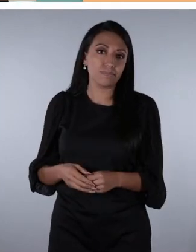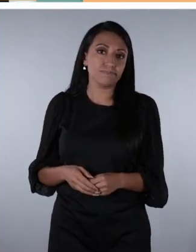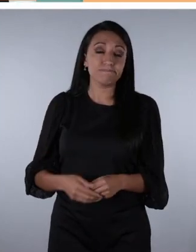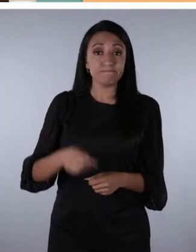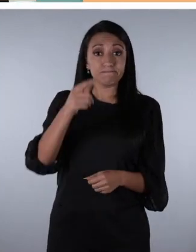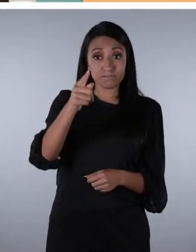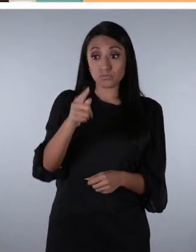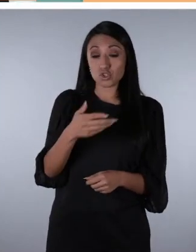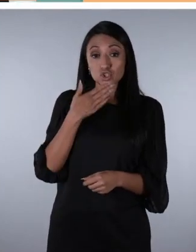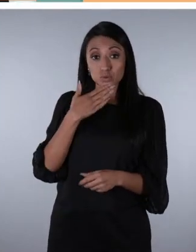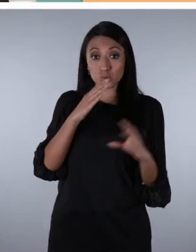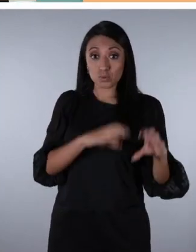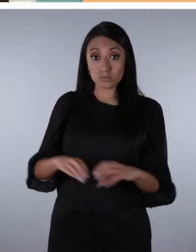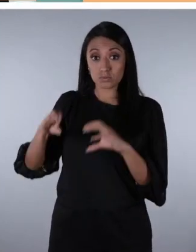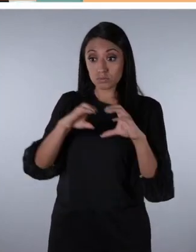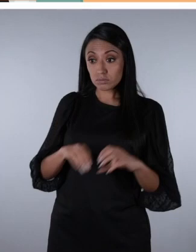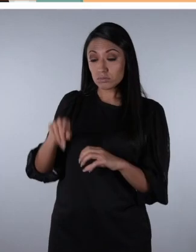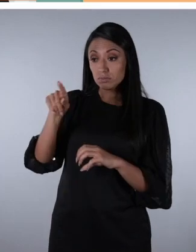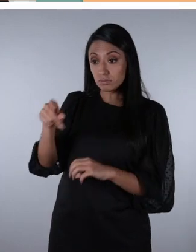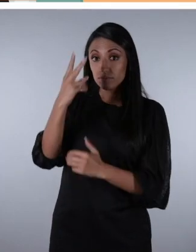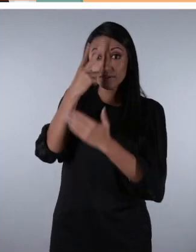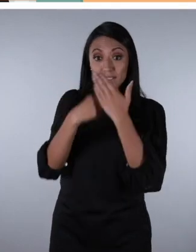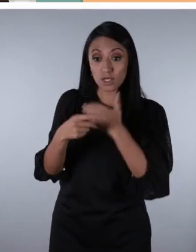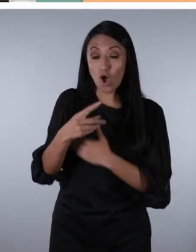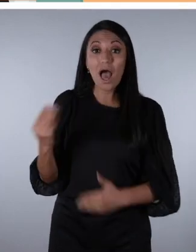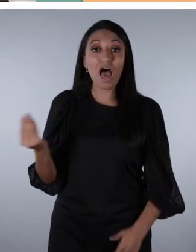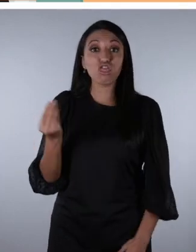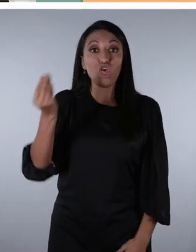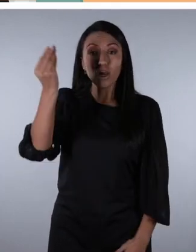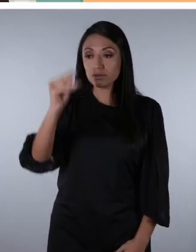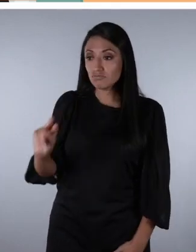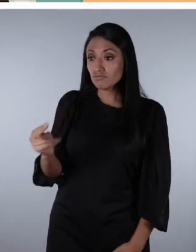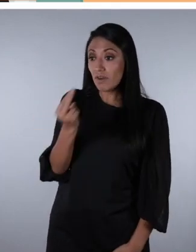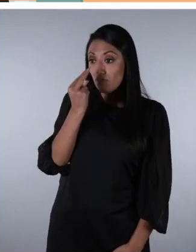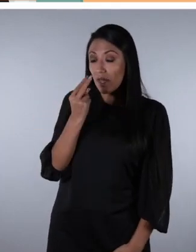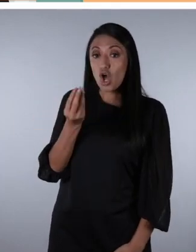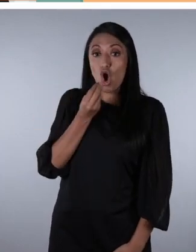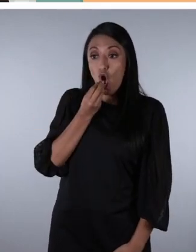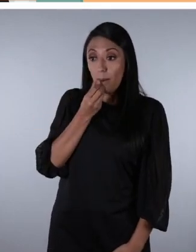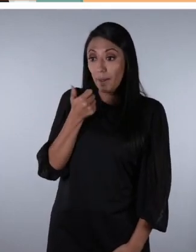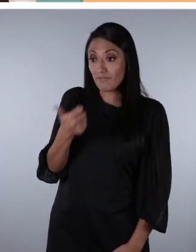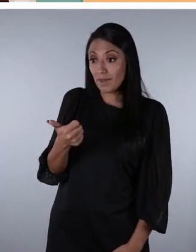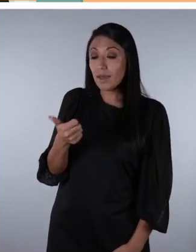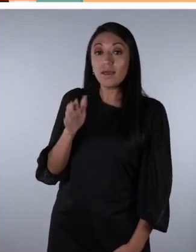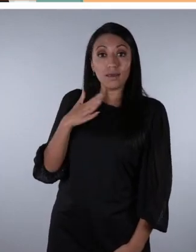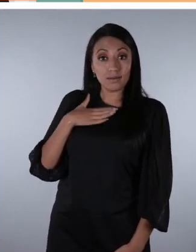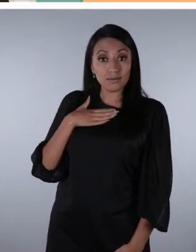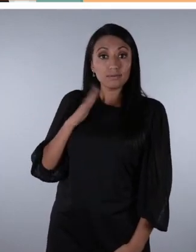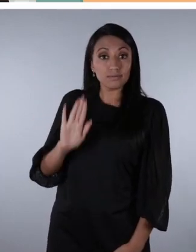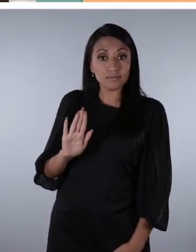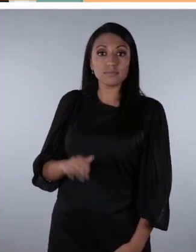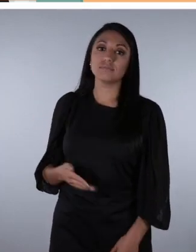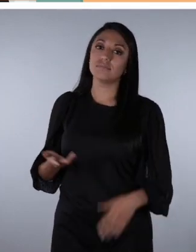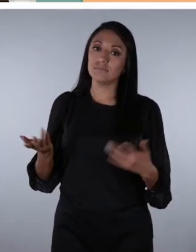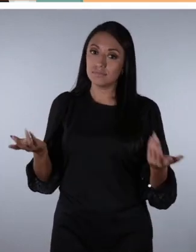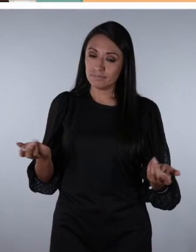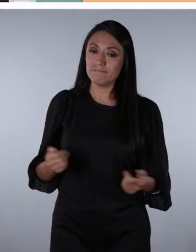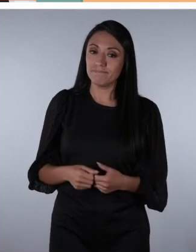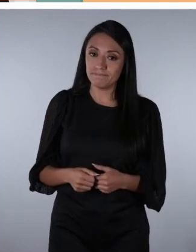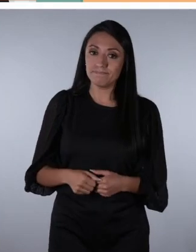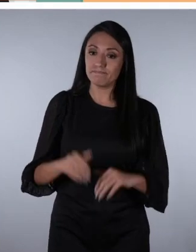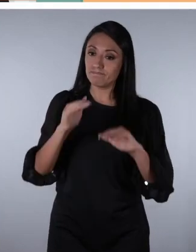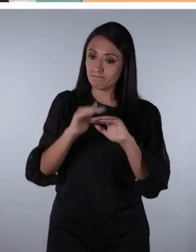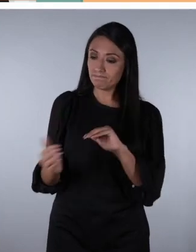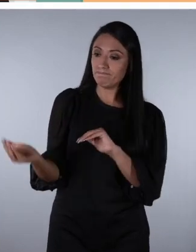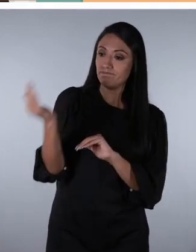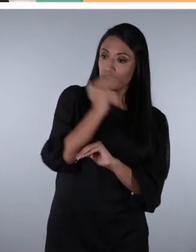Así que una de las actividades para que las y los adolescentes se interesen por una alimentación saludable es